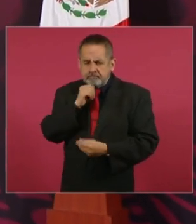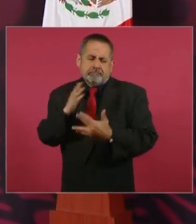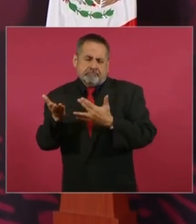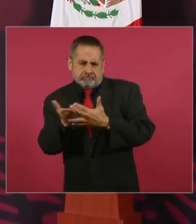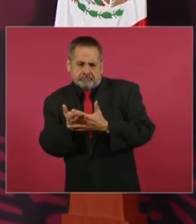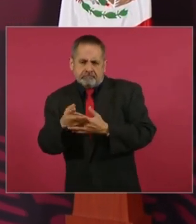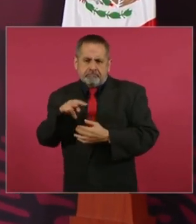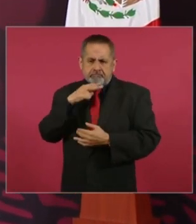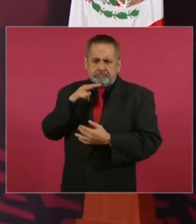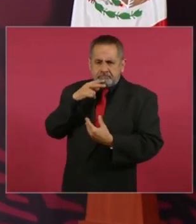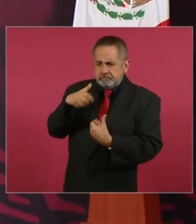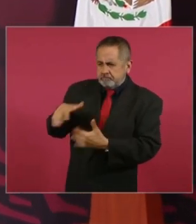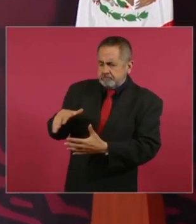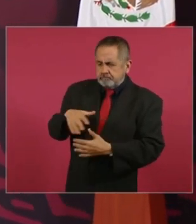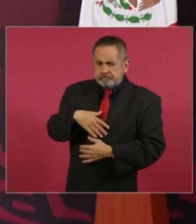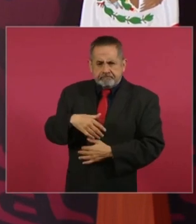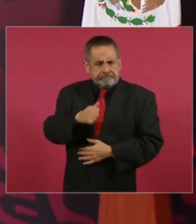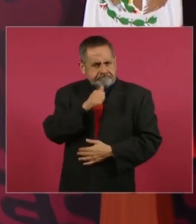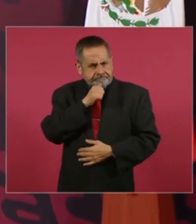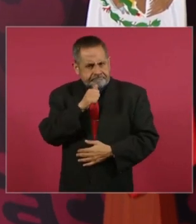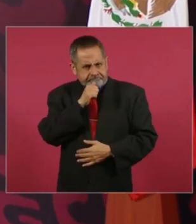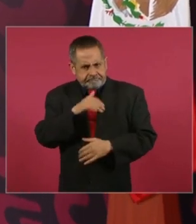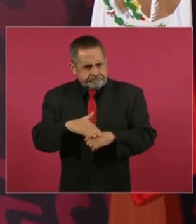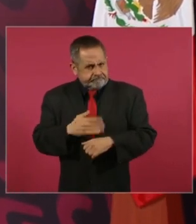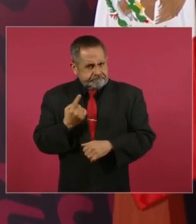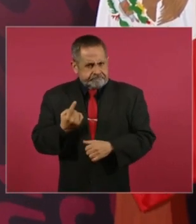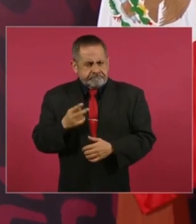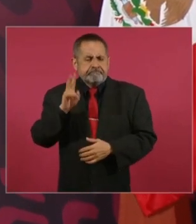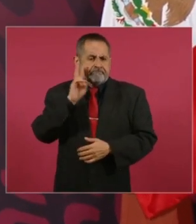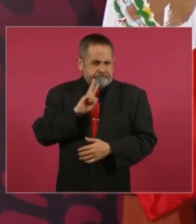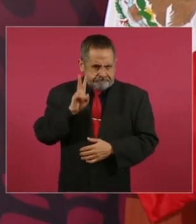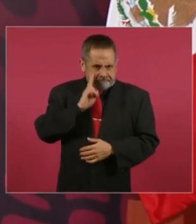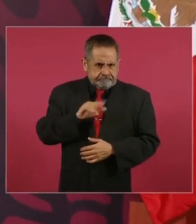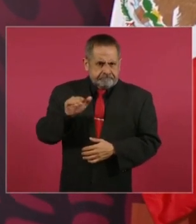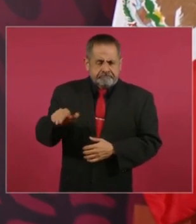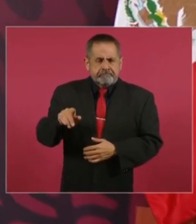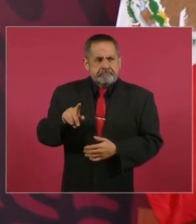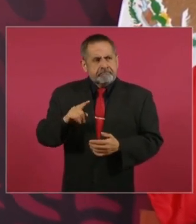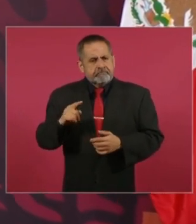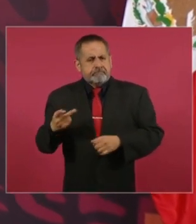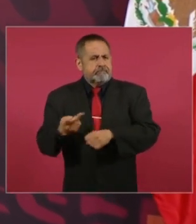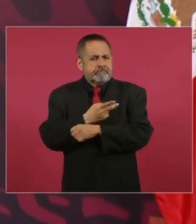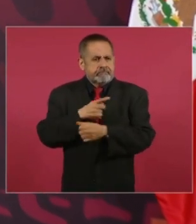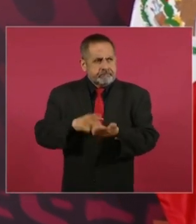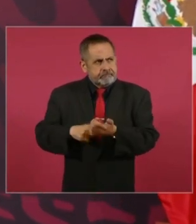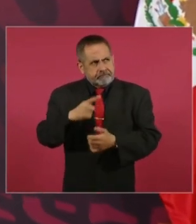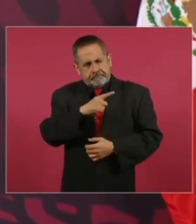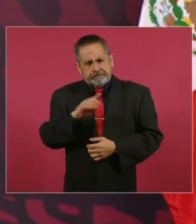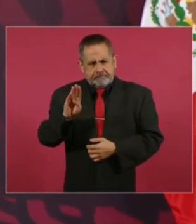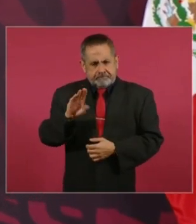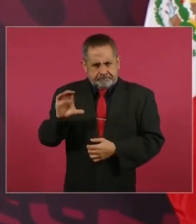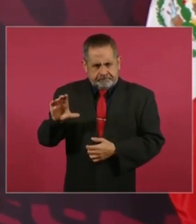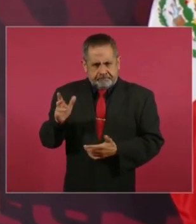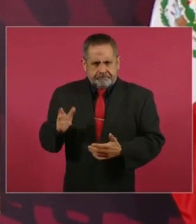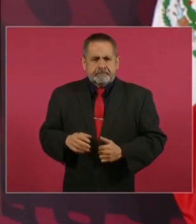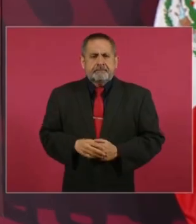parte de los aguinaldos a maestros en Baja California. lo